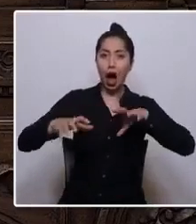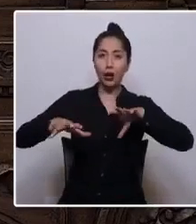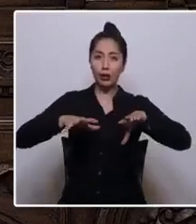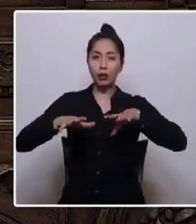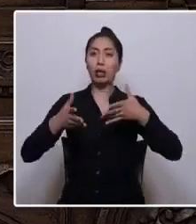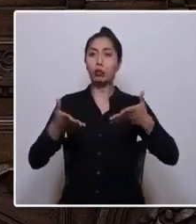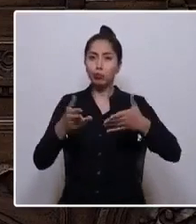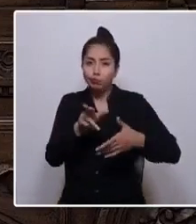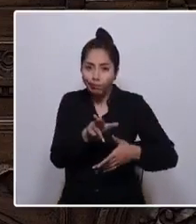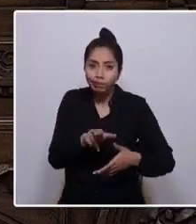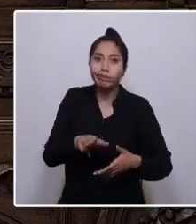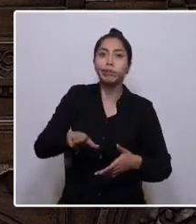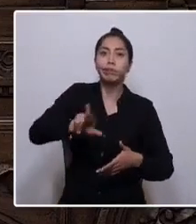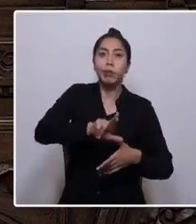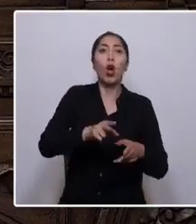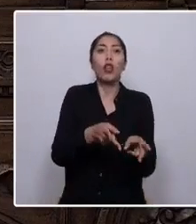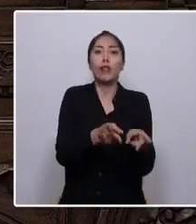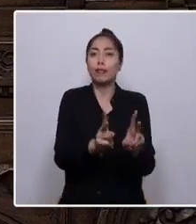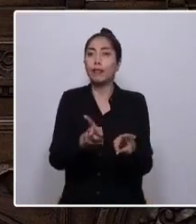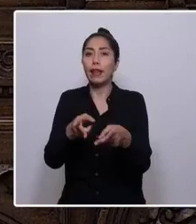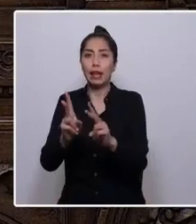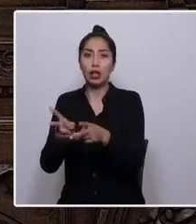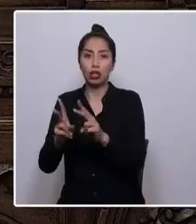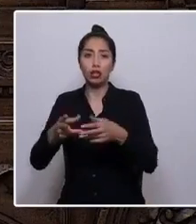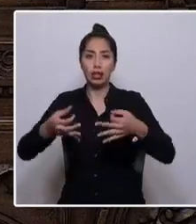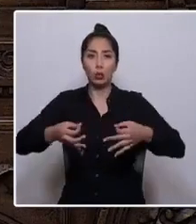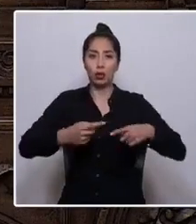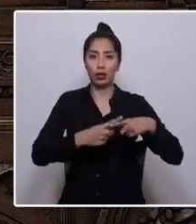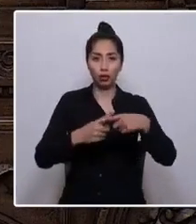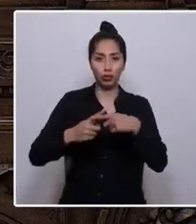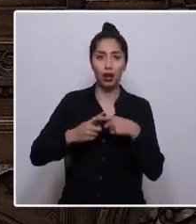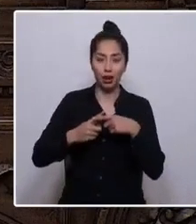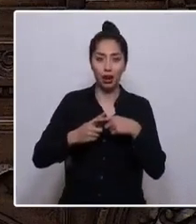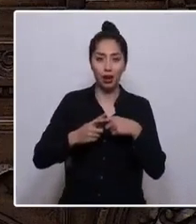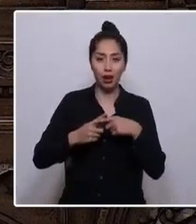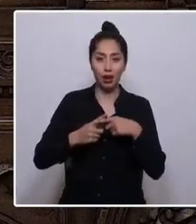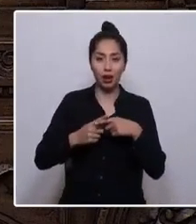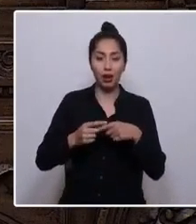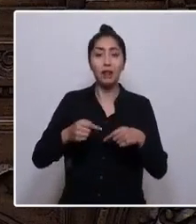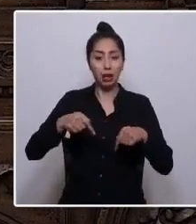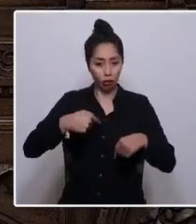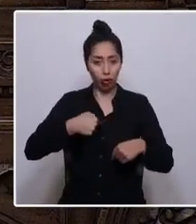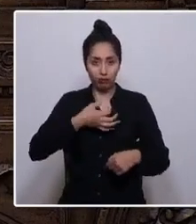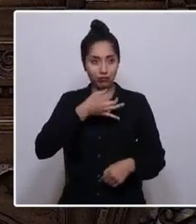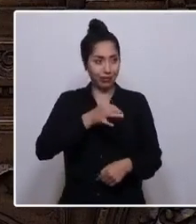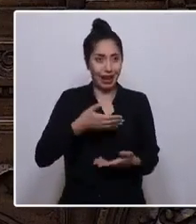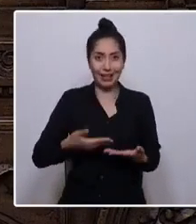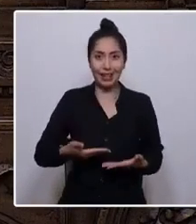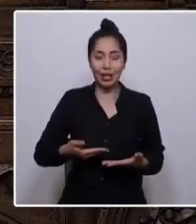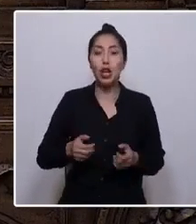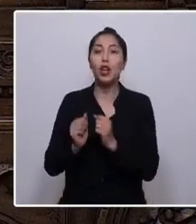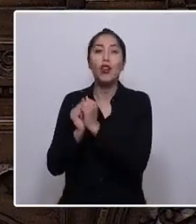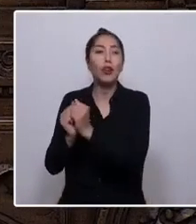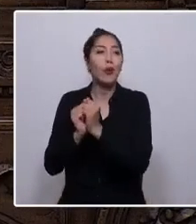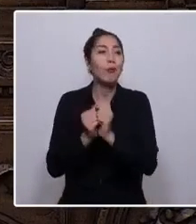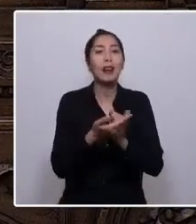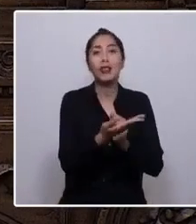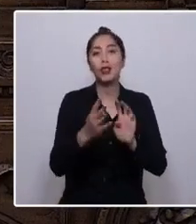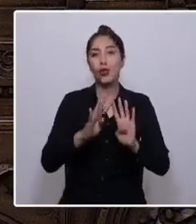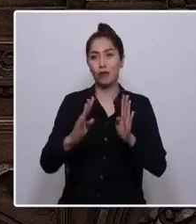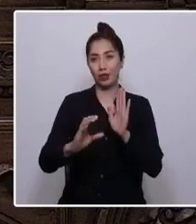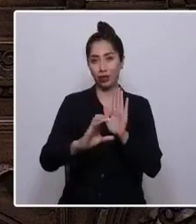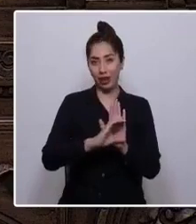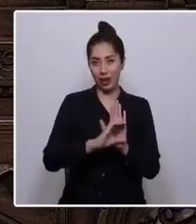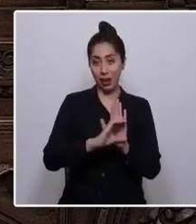restitución de los derechos y la seguridad social. Desde acá les hablo. Compañeras y compañeros convencionales,